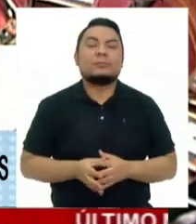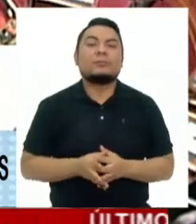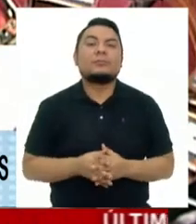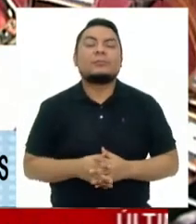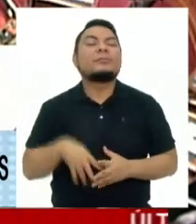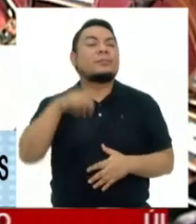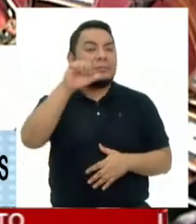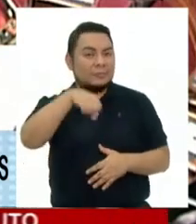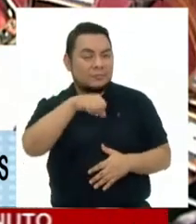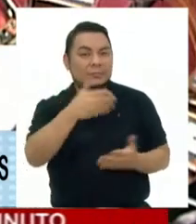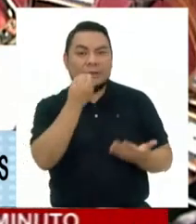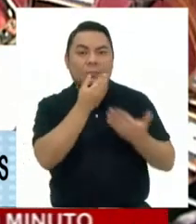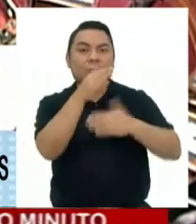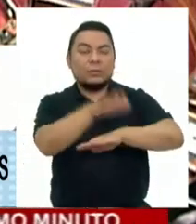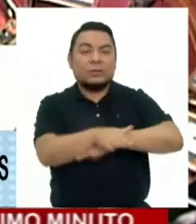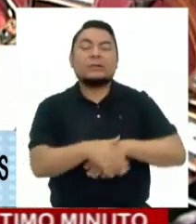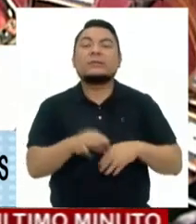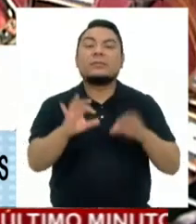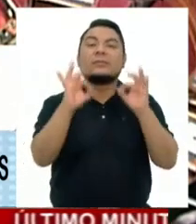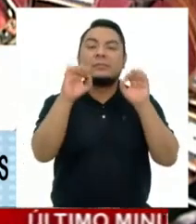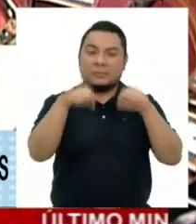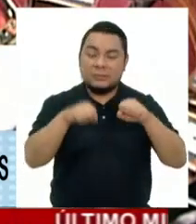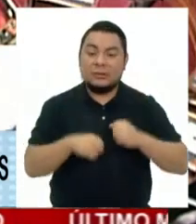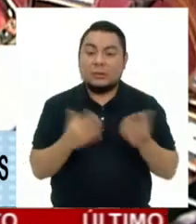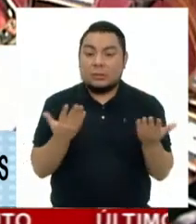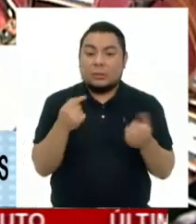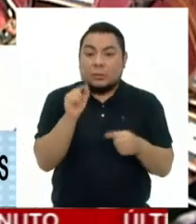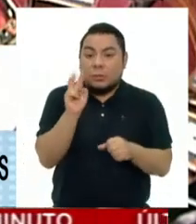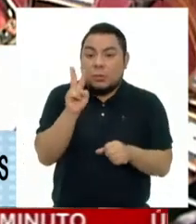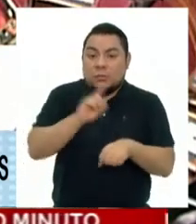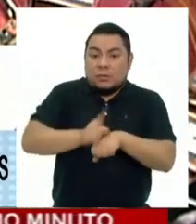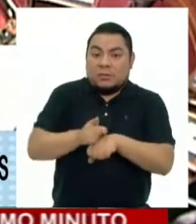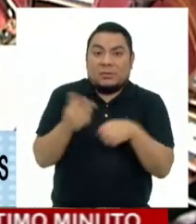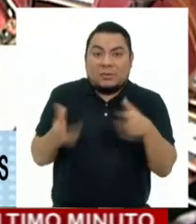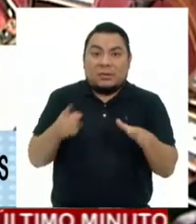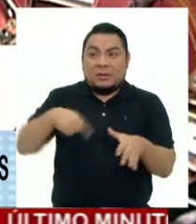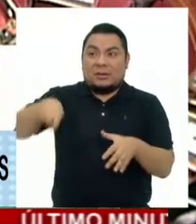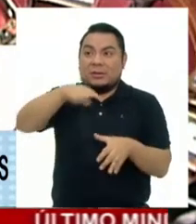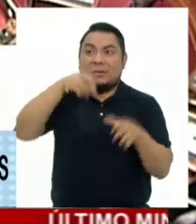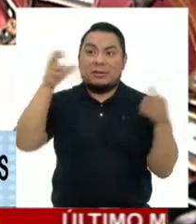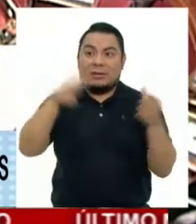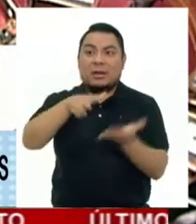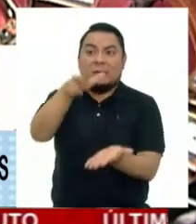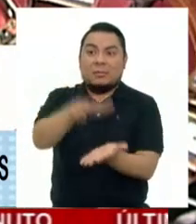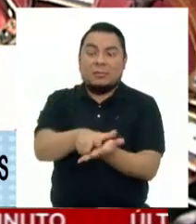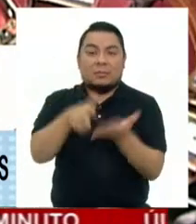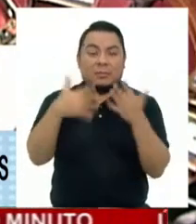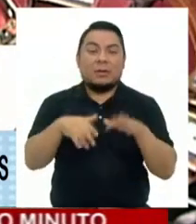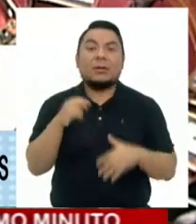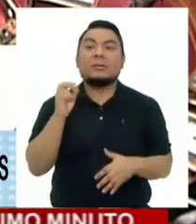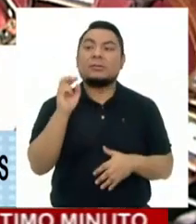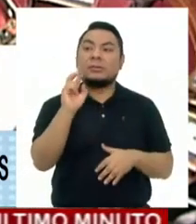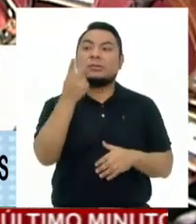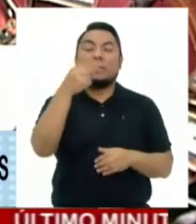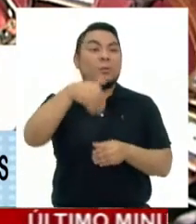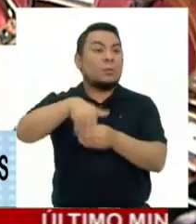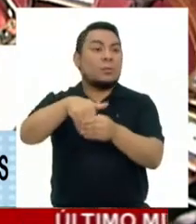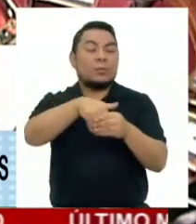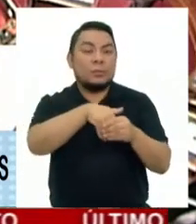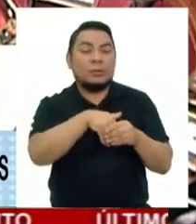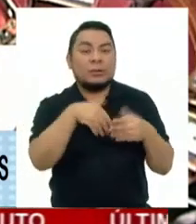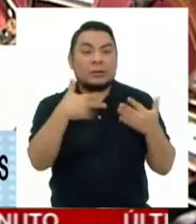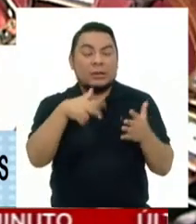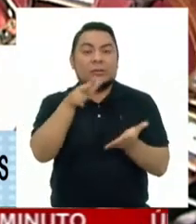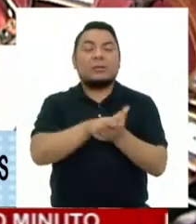Así es, Paola. Muy buenas tardes. Efectivamente, hace solo dos minutos es que se ha aprobado ya en segunda votación